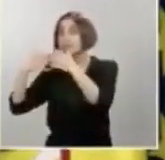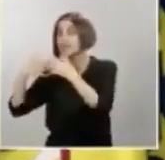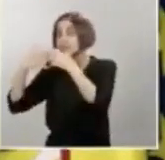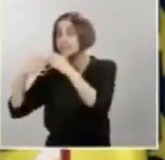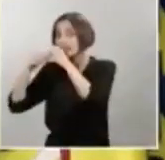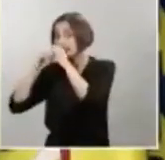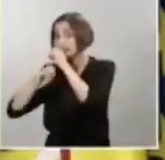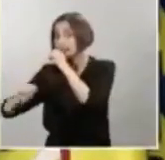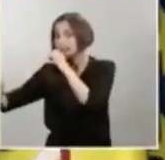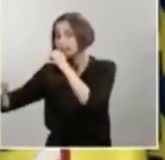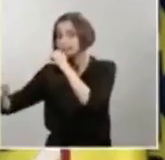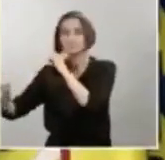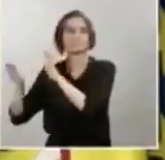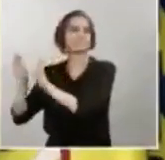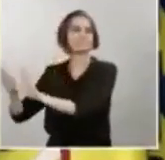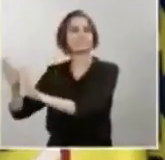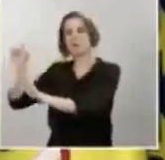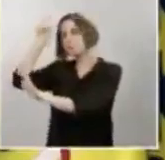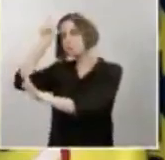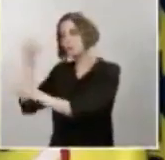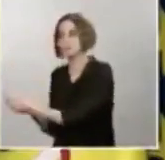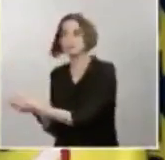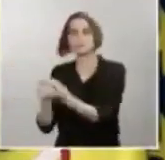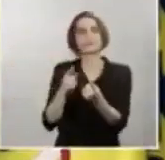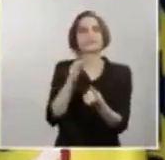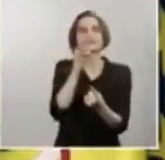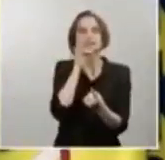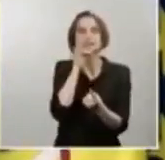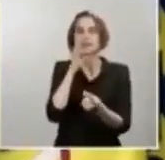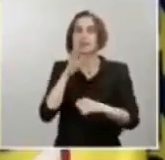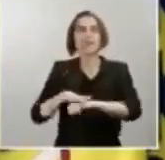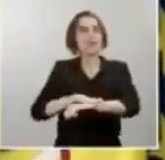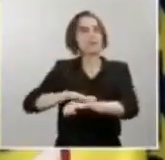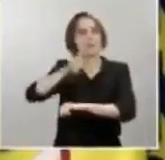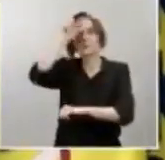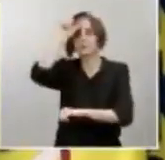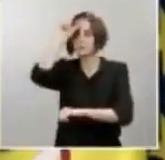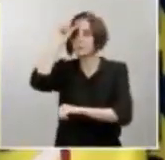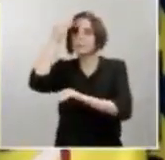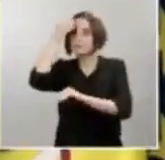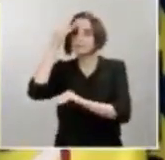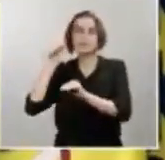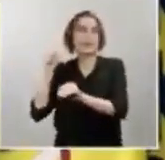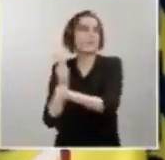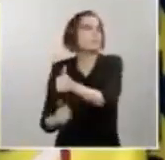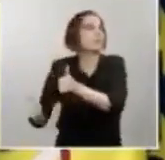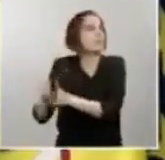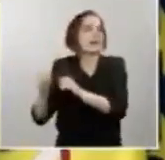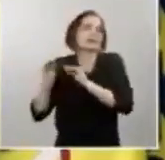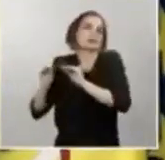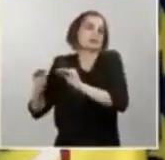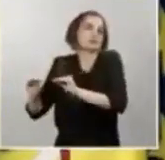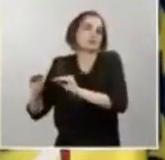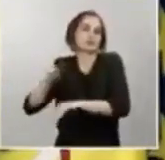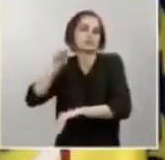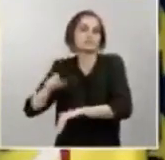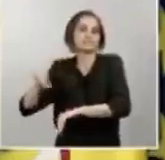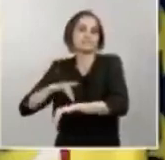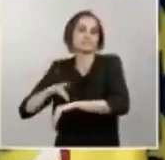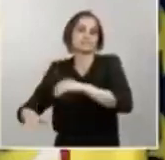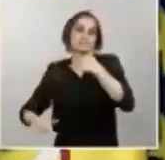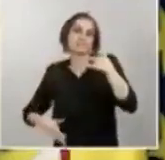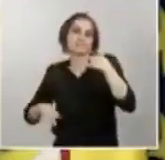de Turquía porque el gobierno turco entiende que es una prioridad para el tratamiento de sus enfermos en Turquía.